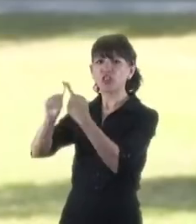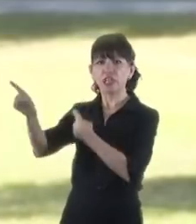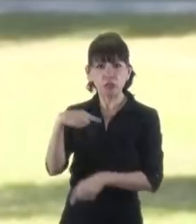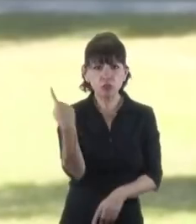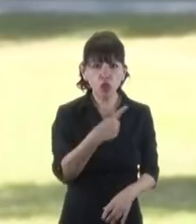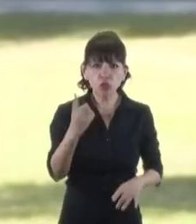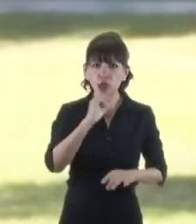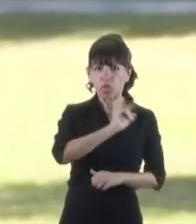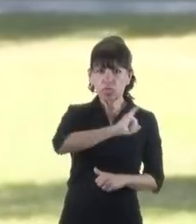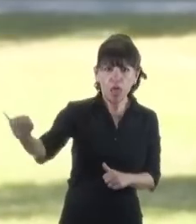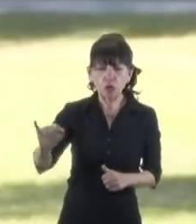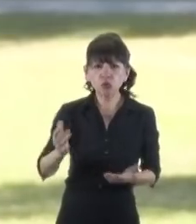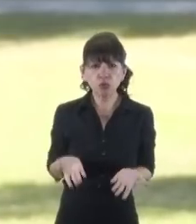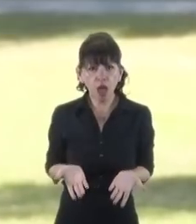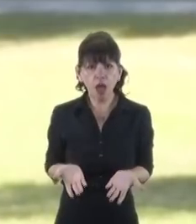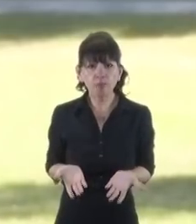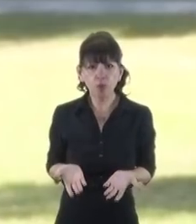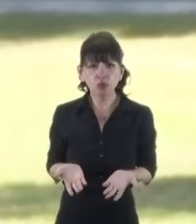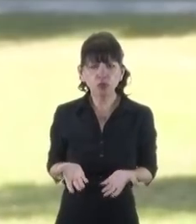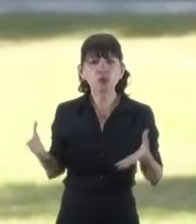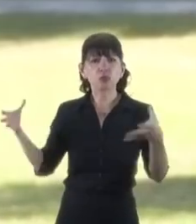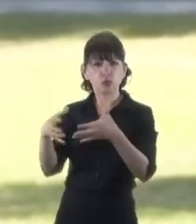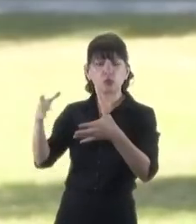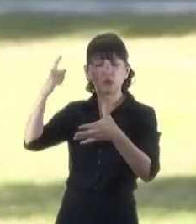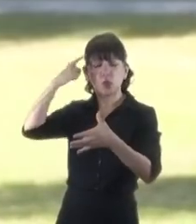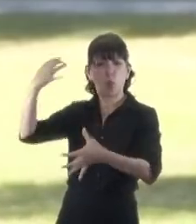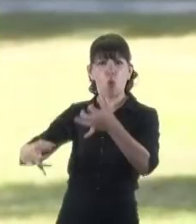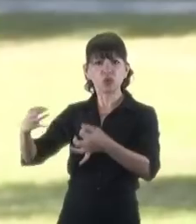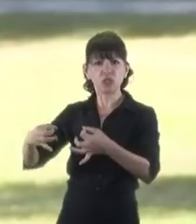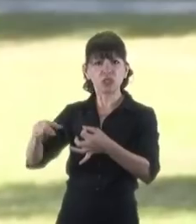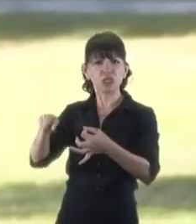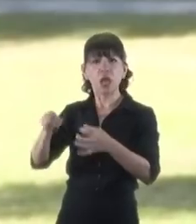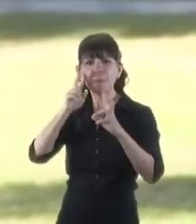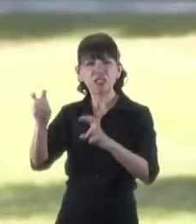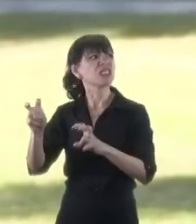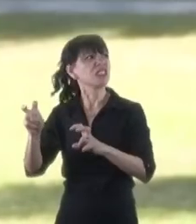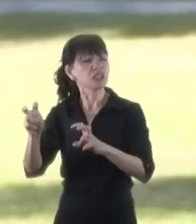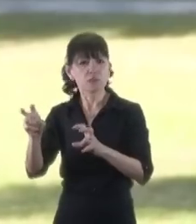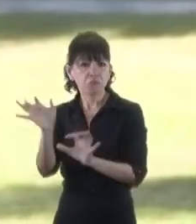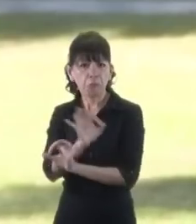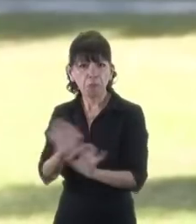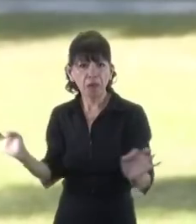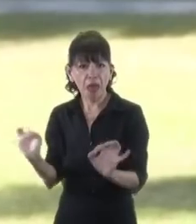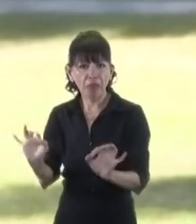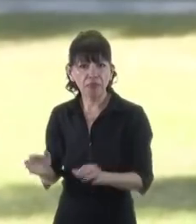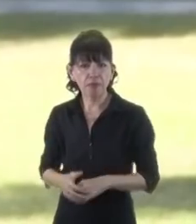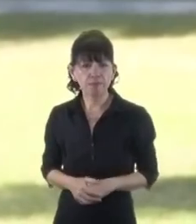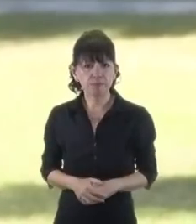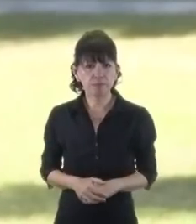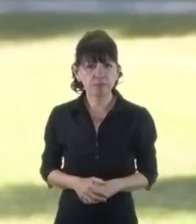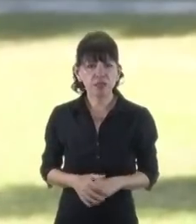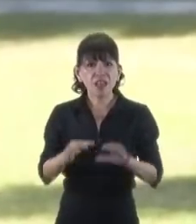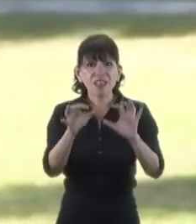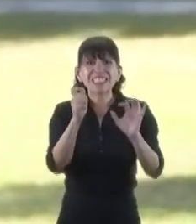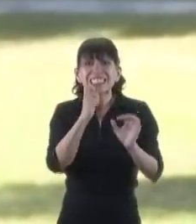ante el Poder Judicial que nunca se dedicó a investigarlo. La democracia cruje